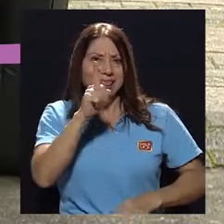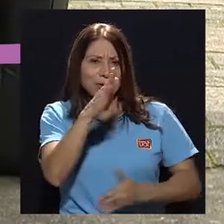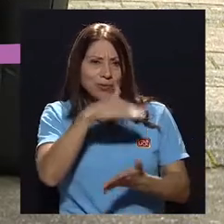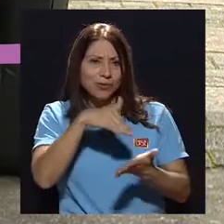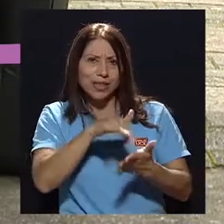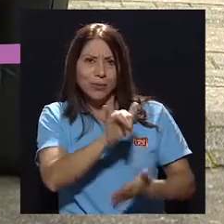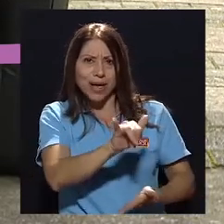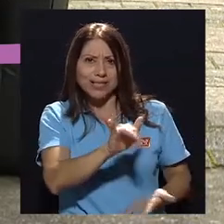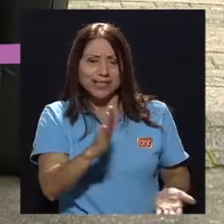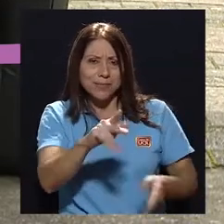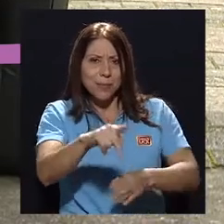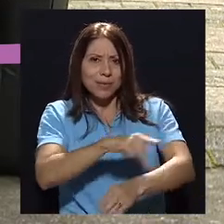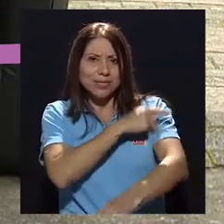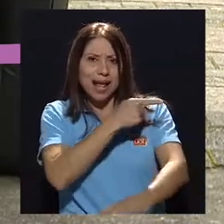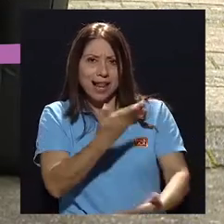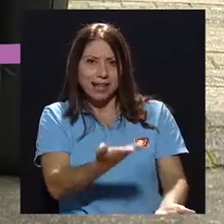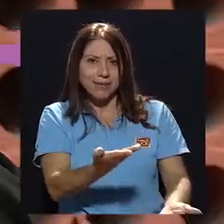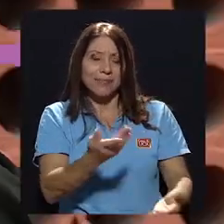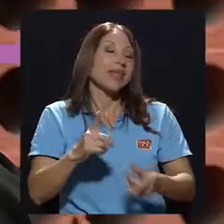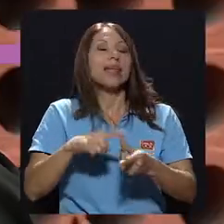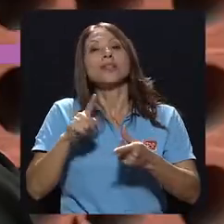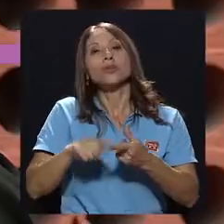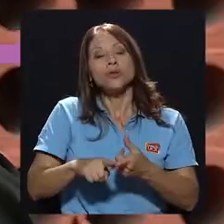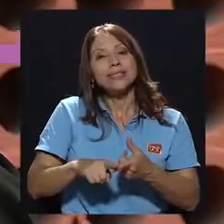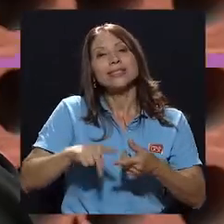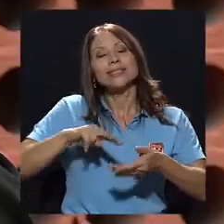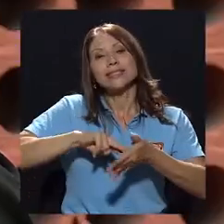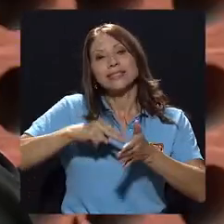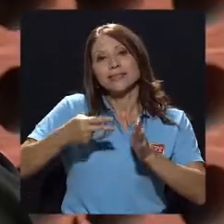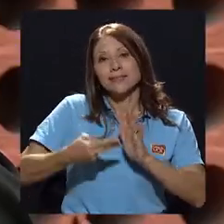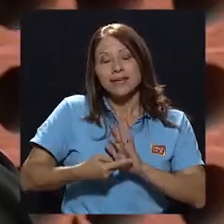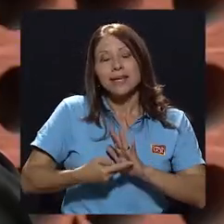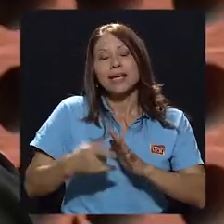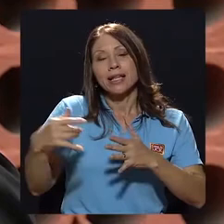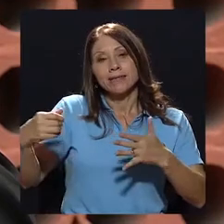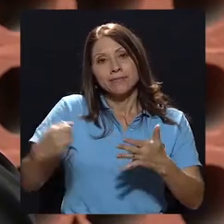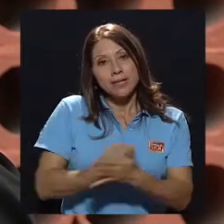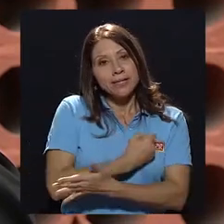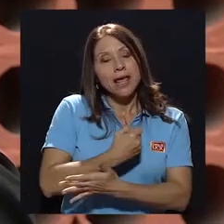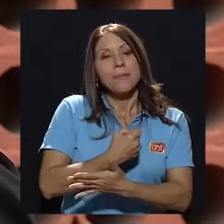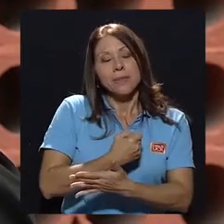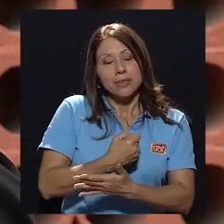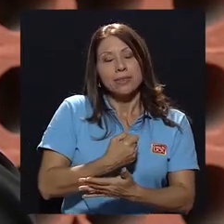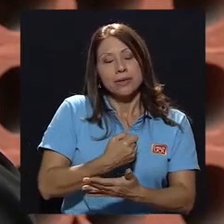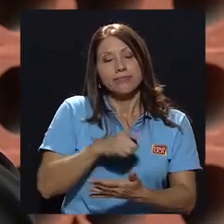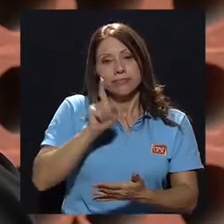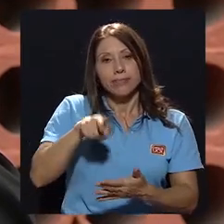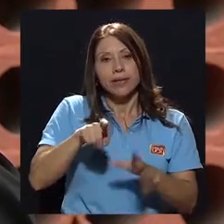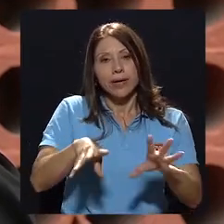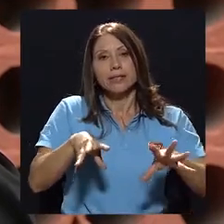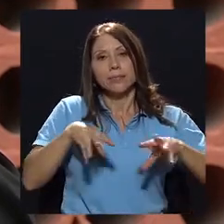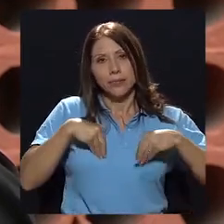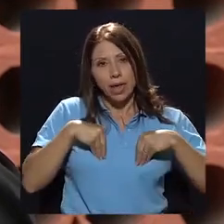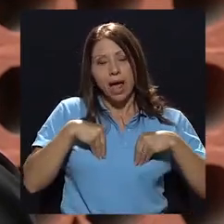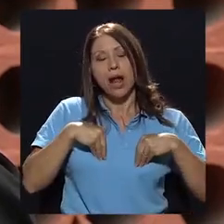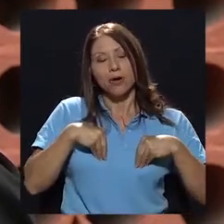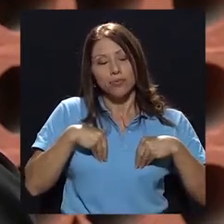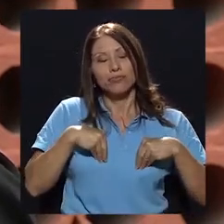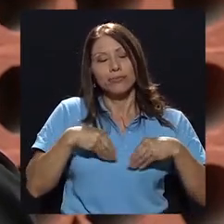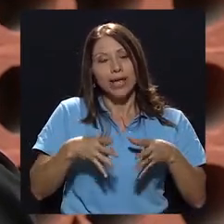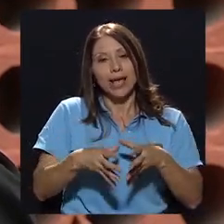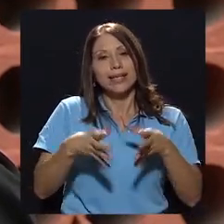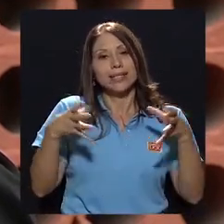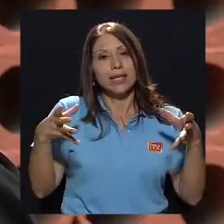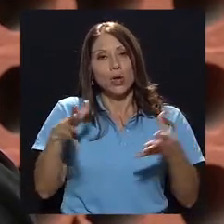un centro de este tipo, ¿verdad?, digamos, en Puriscal. Entonces, digamos que ha crecido, desgraciadamente, y esto hay que reconocerlo de una manera un poco